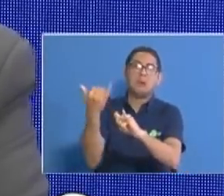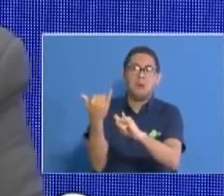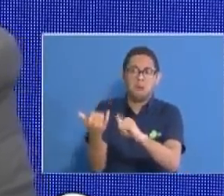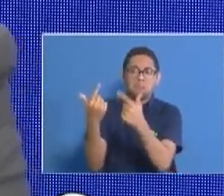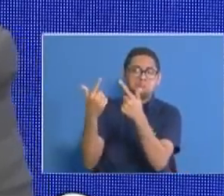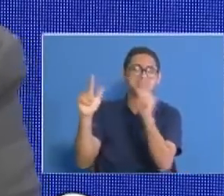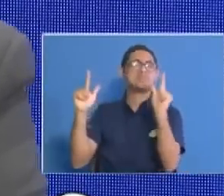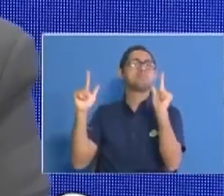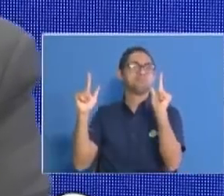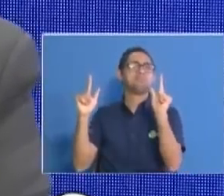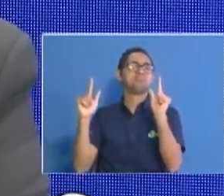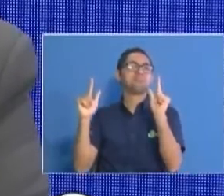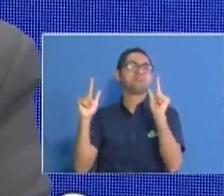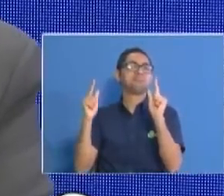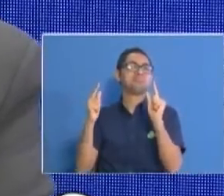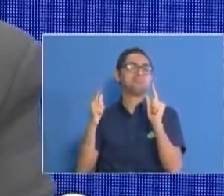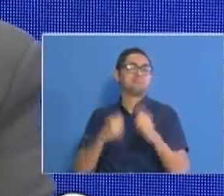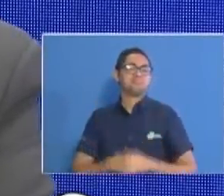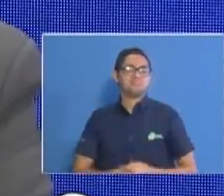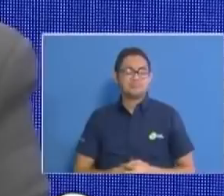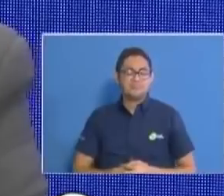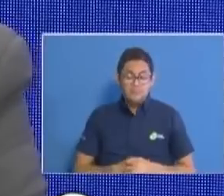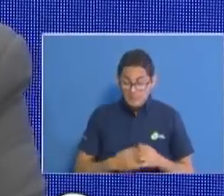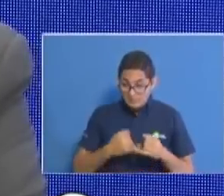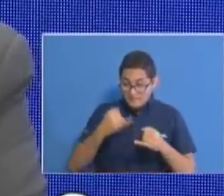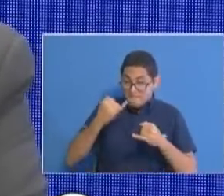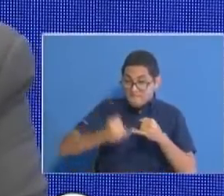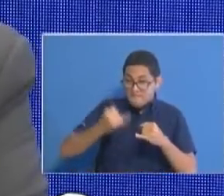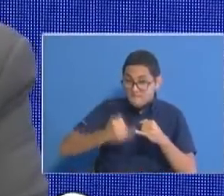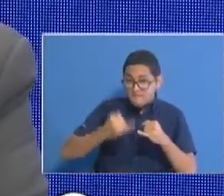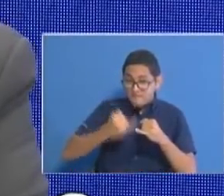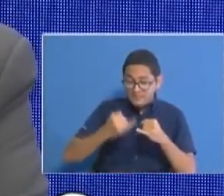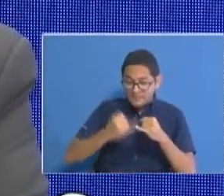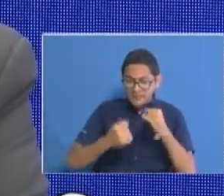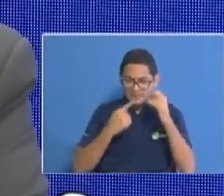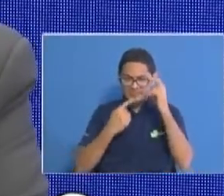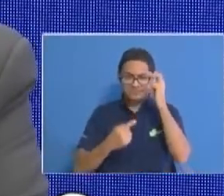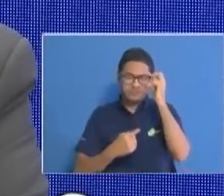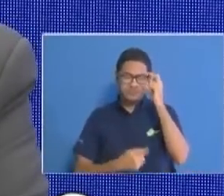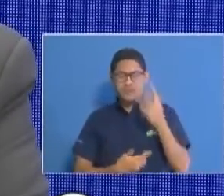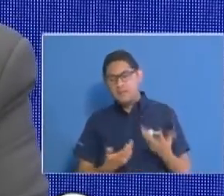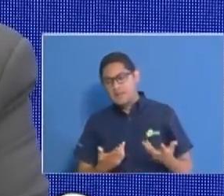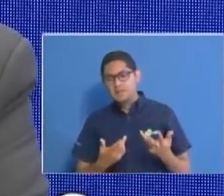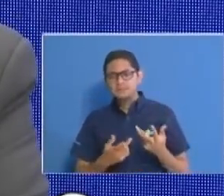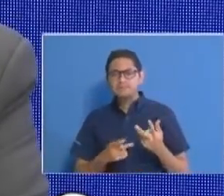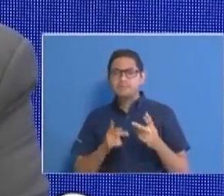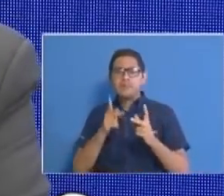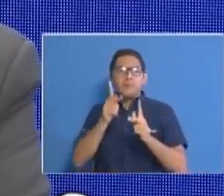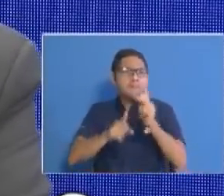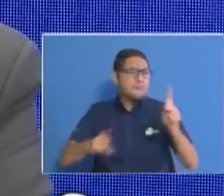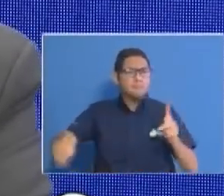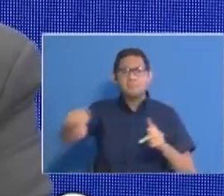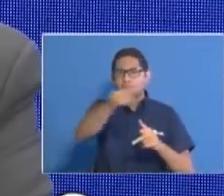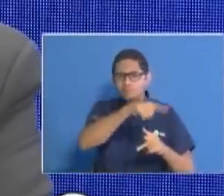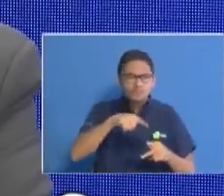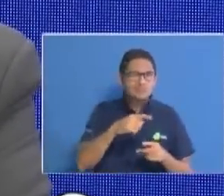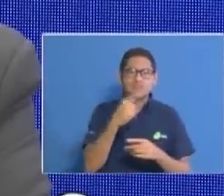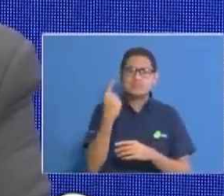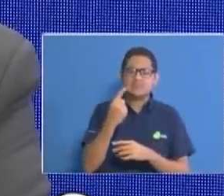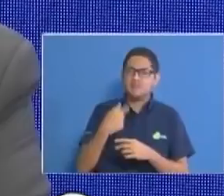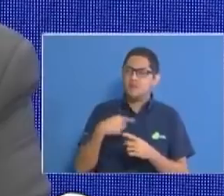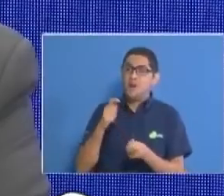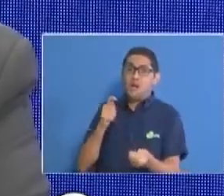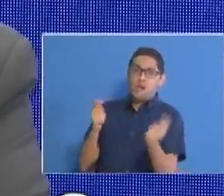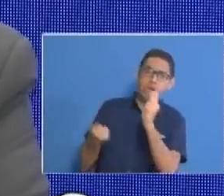de alta para terminar el ser humano por naturaleza muestra resistencia a los